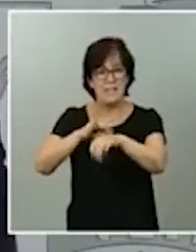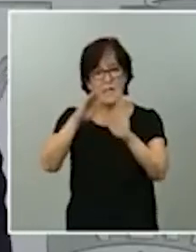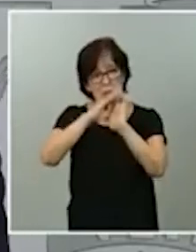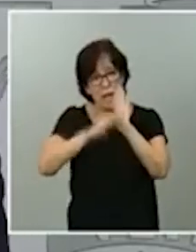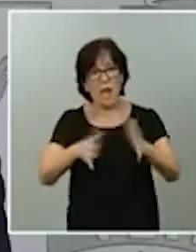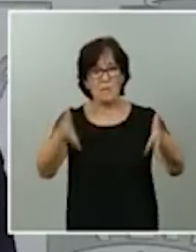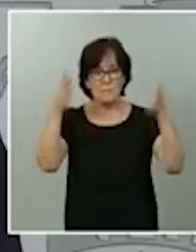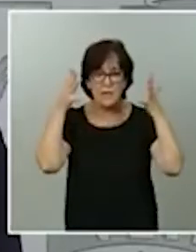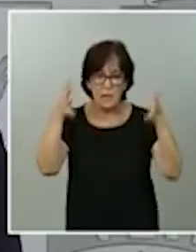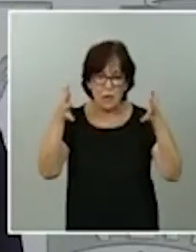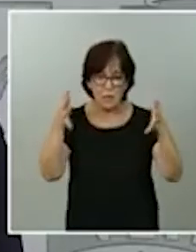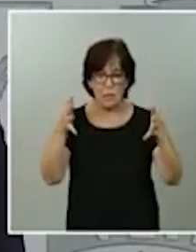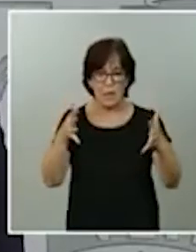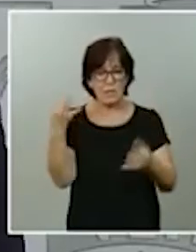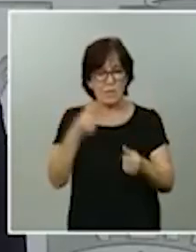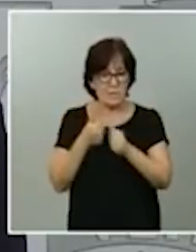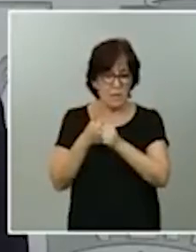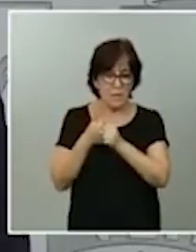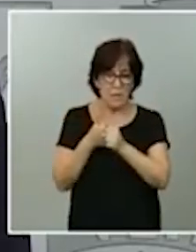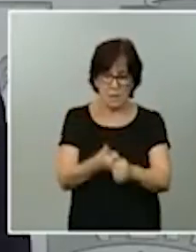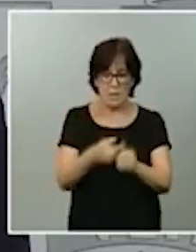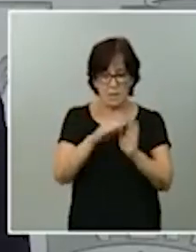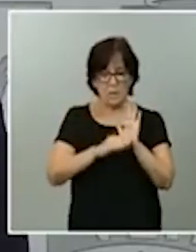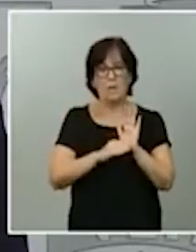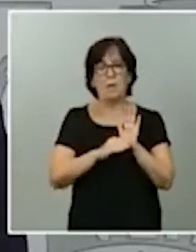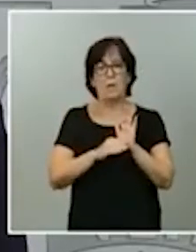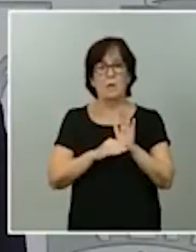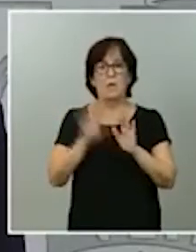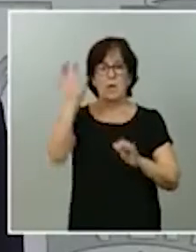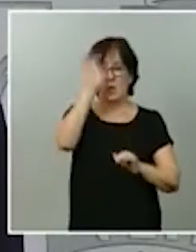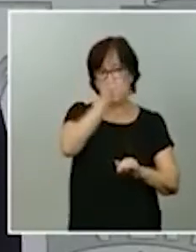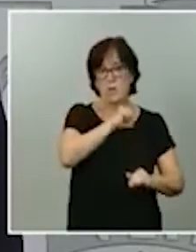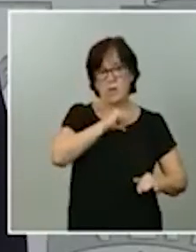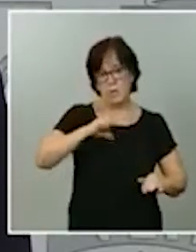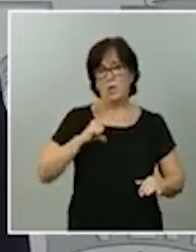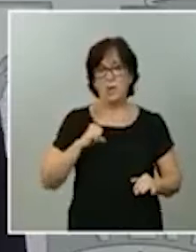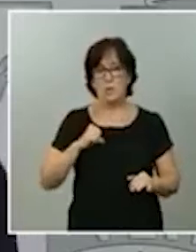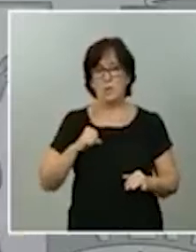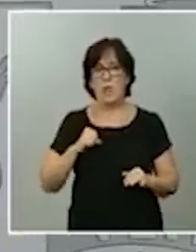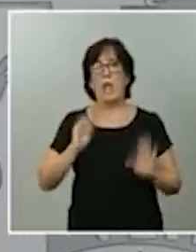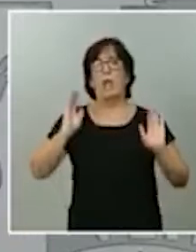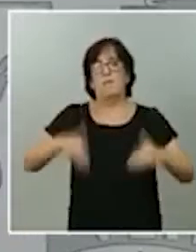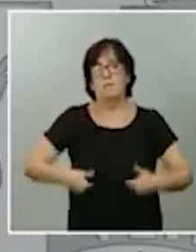que tenían que seguir las comunidades autónomas para la vuelta al cole segura.